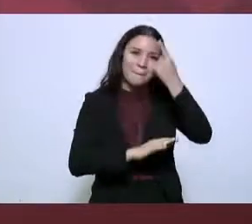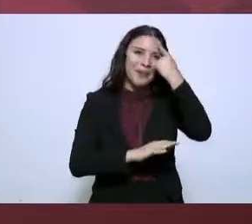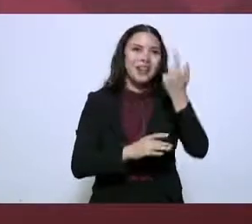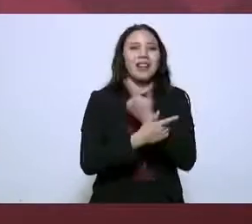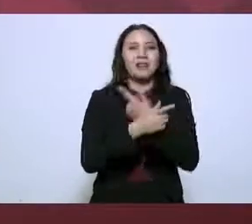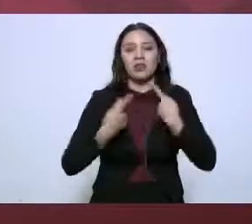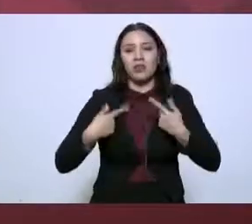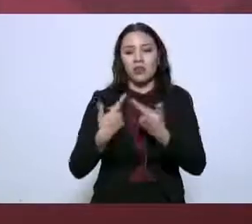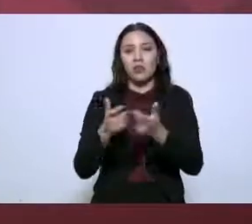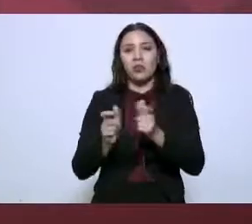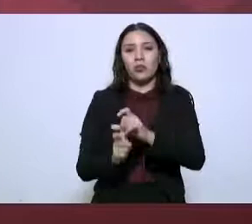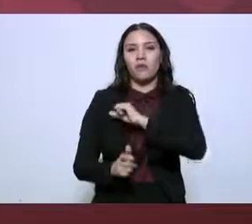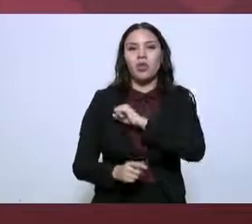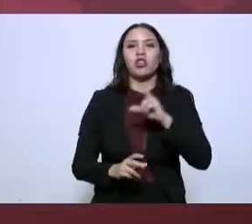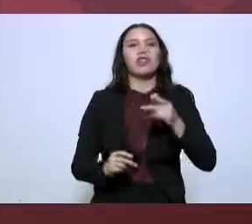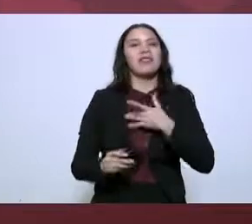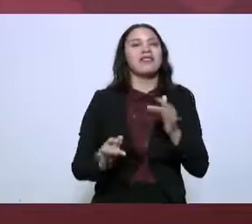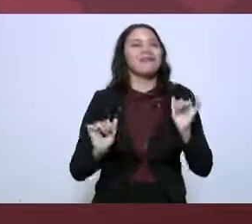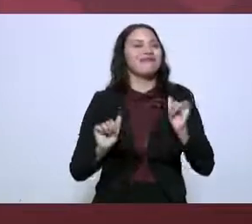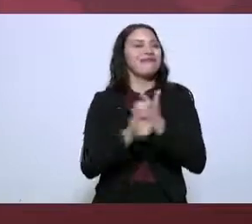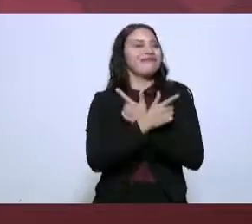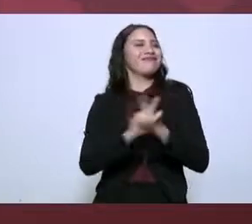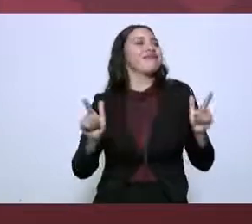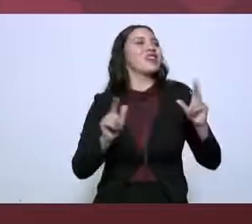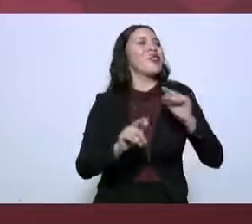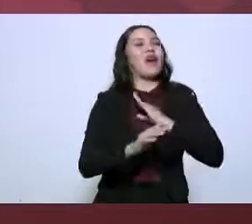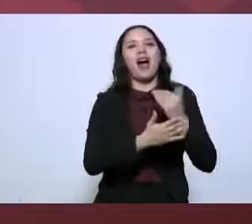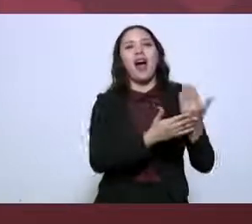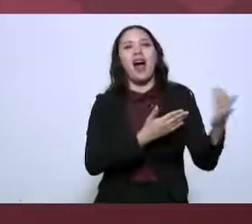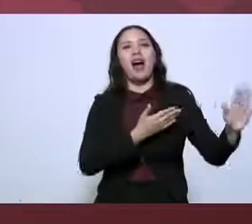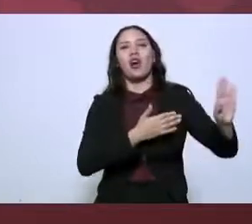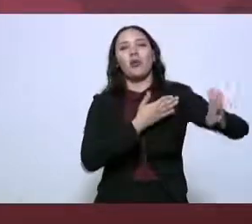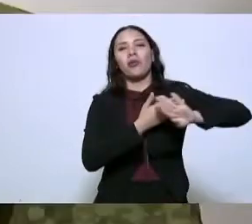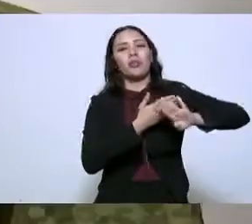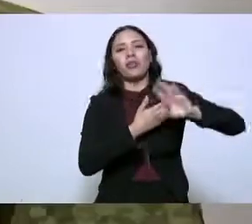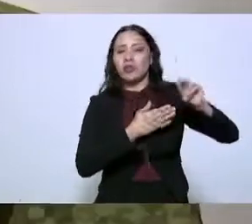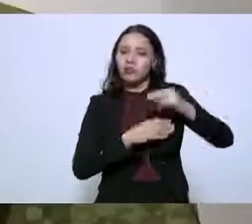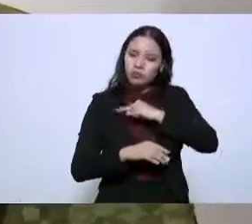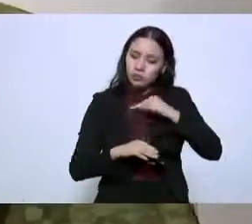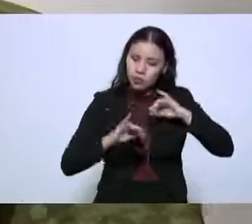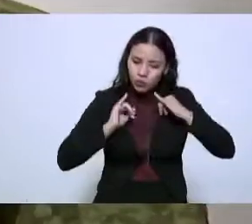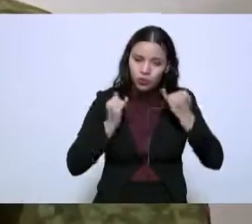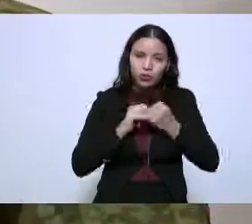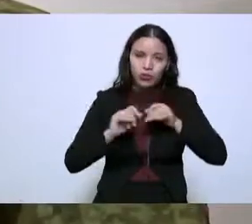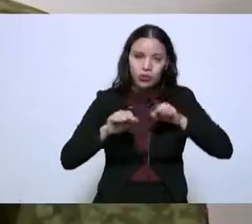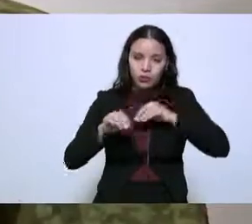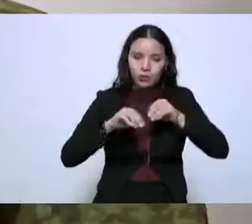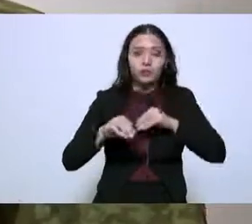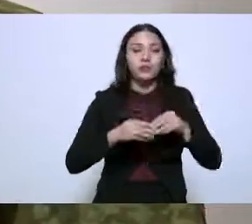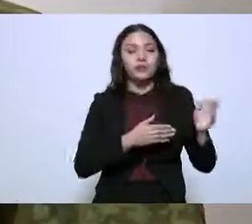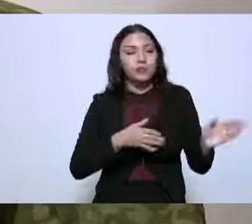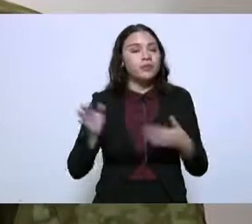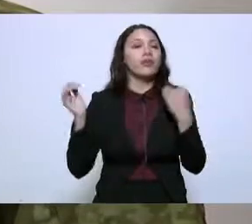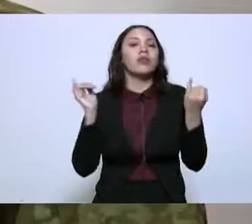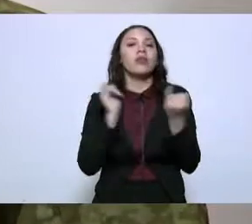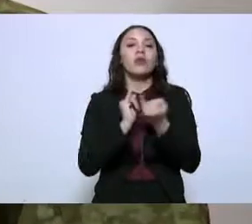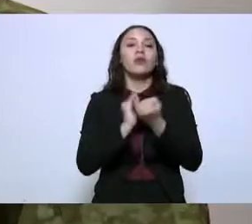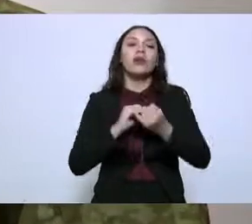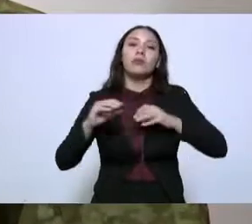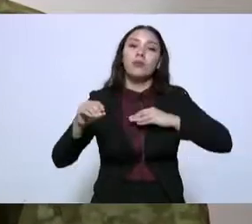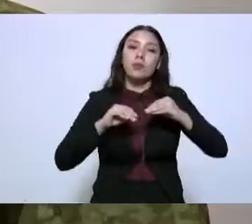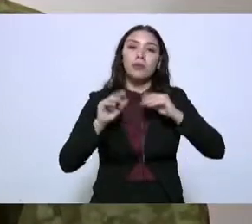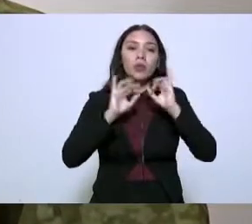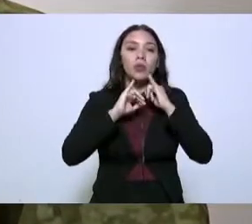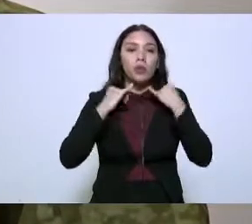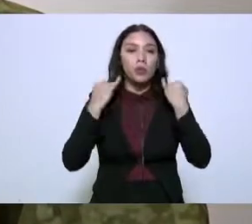estado y sentirse que están libres o ya no estén perseguidos. También intensificar las actividades de ayuda humanitaria